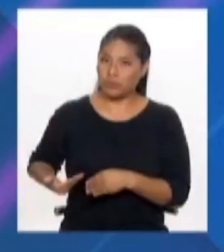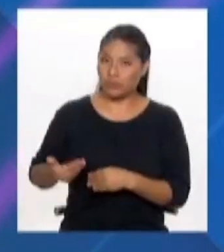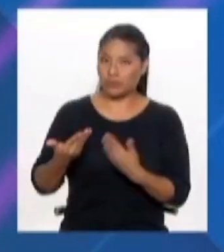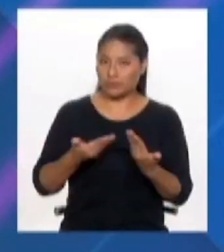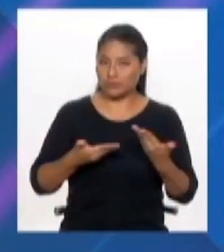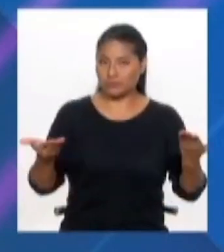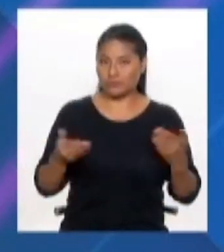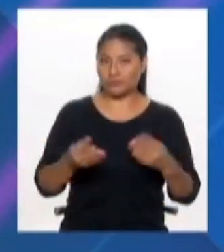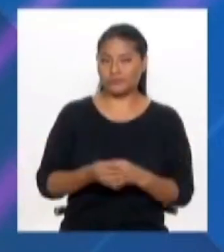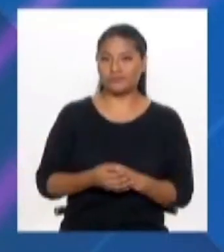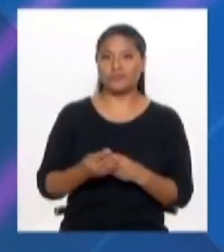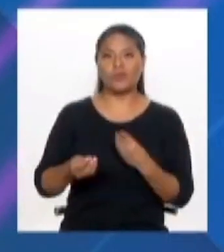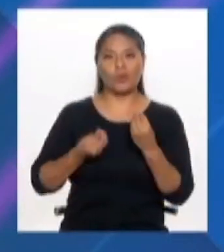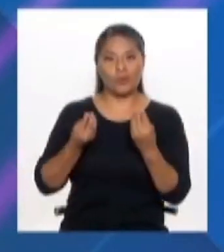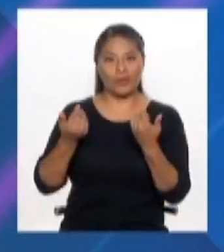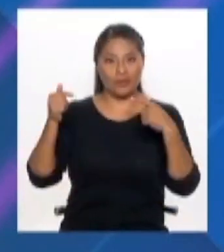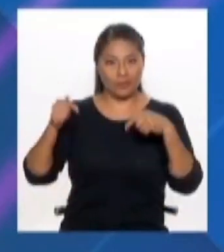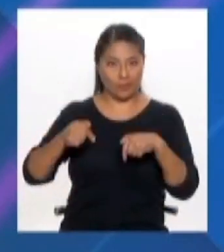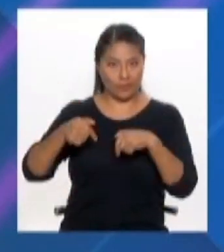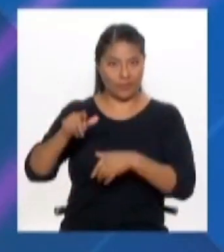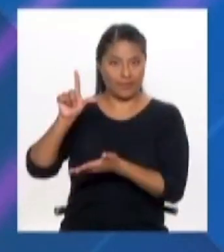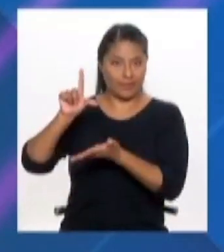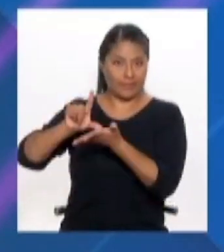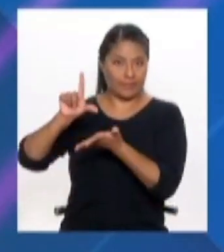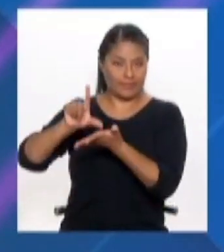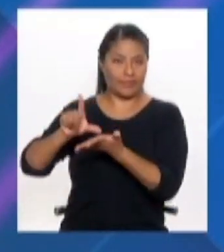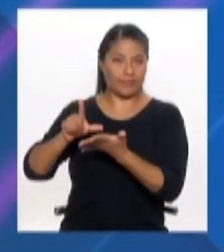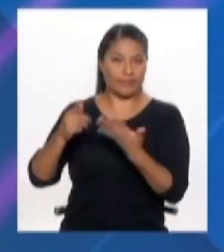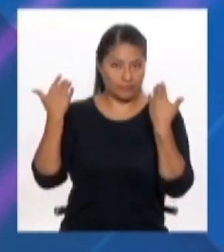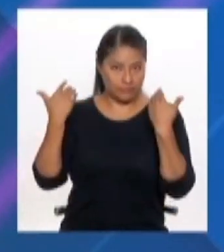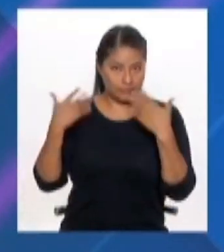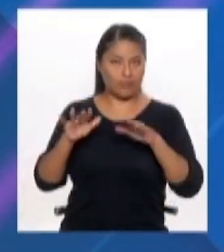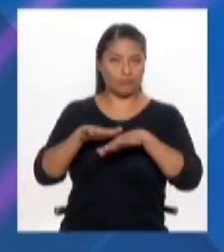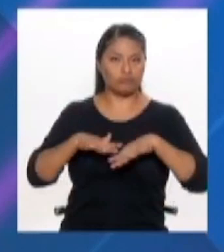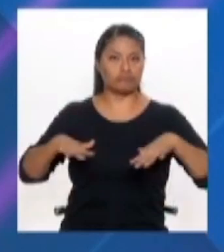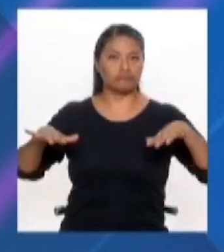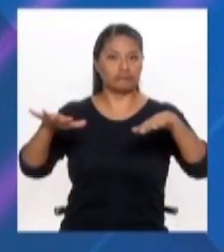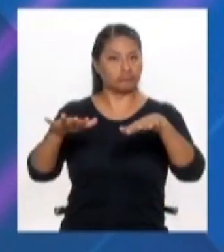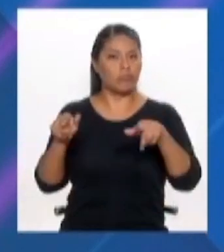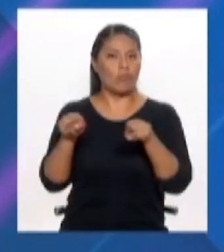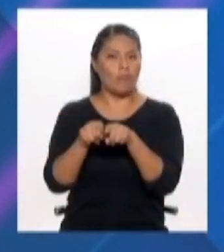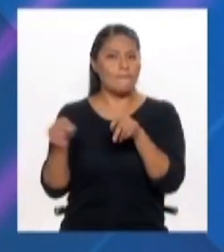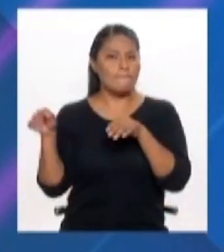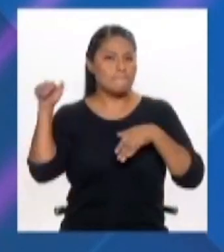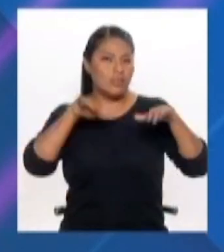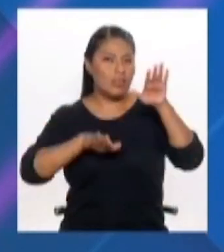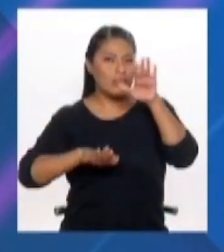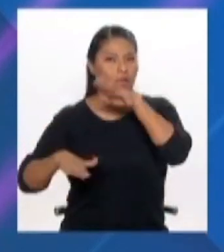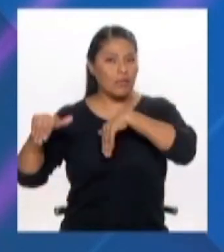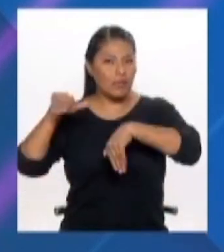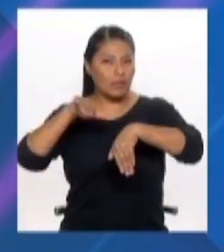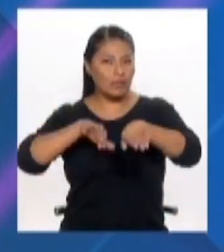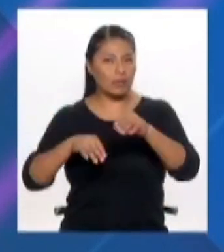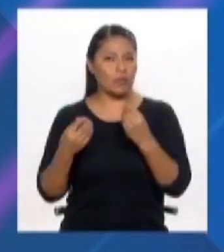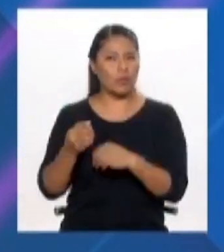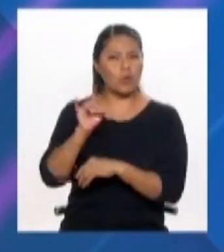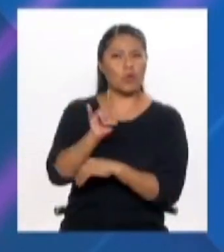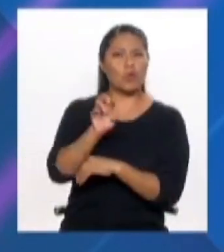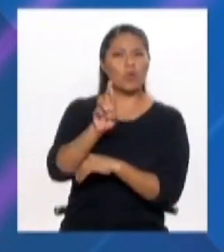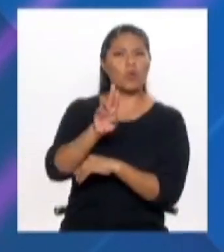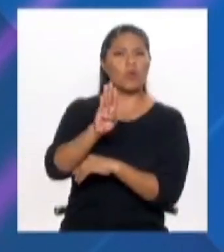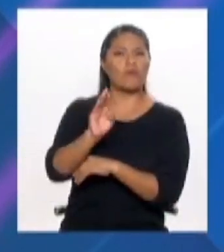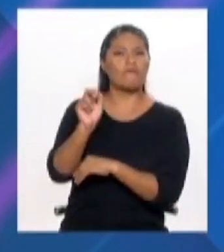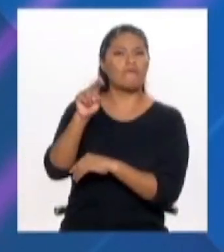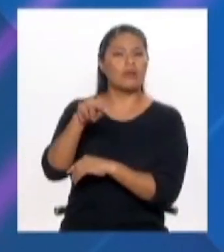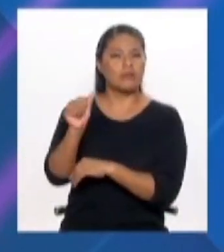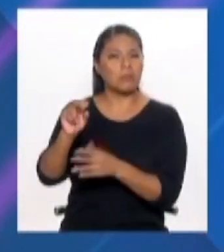de que Lima cuenta o contaría ya con su primera playa urbana. Vamos a definir qué cosa es una